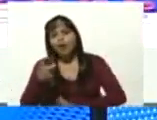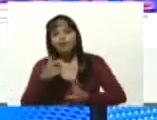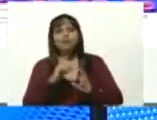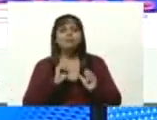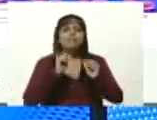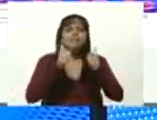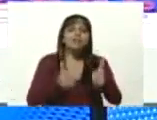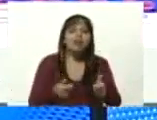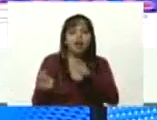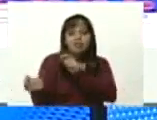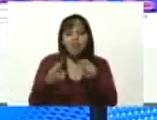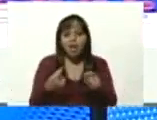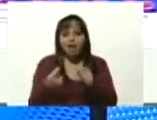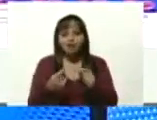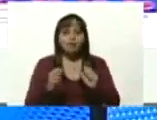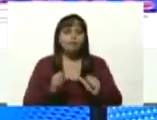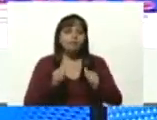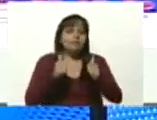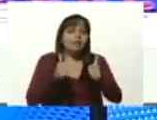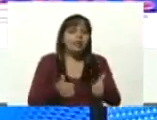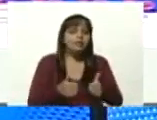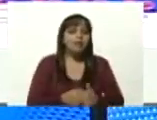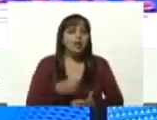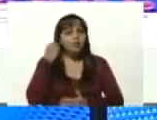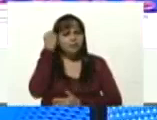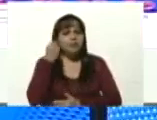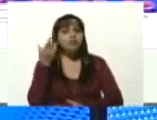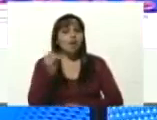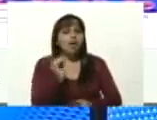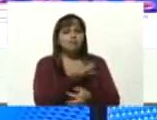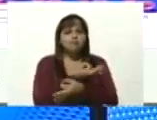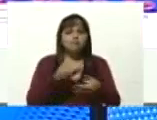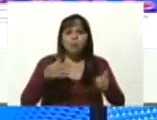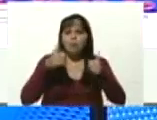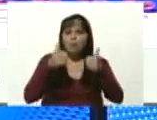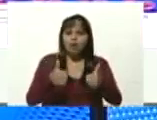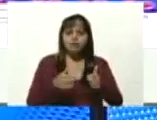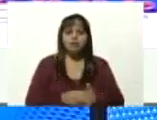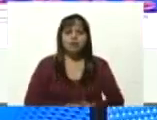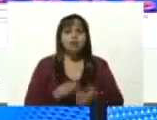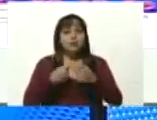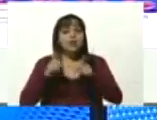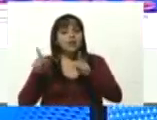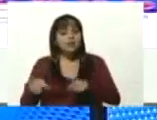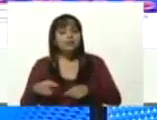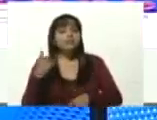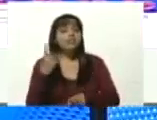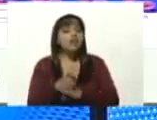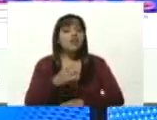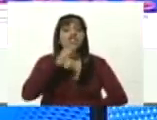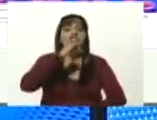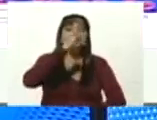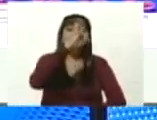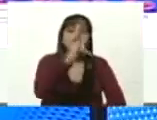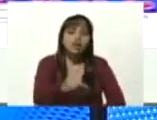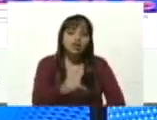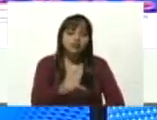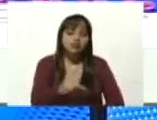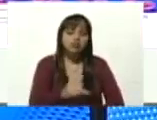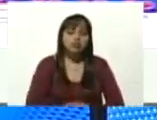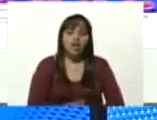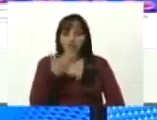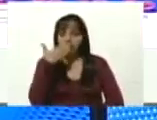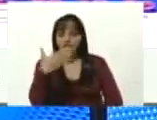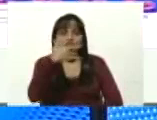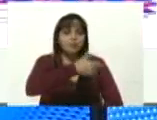arrancara creo que el arranque ha sido un éxito pero también tengo que denunciar ante los venezolanos y